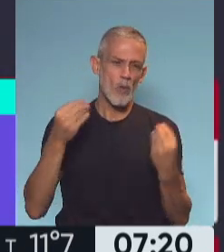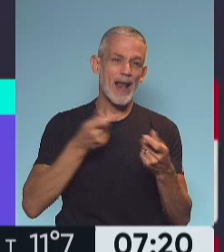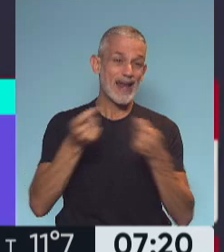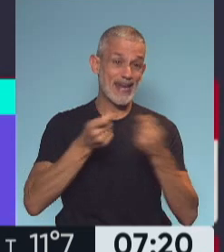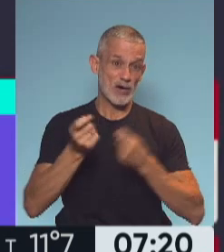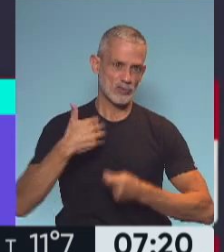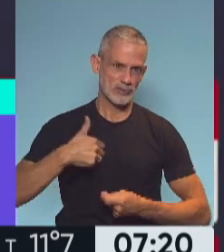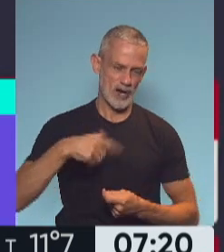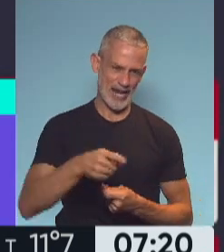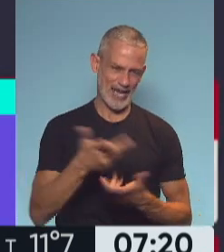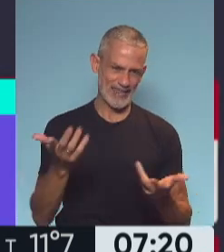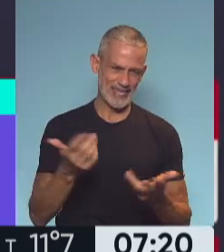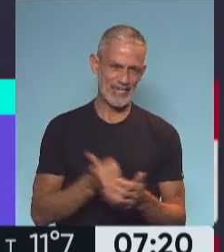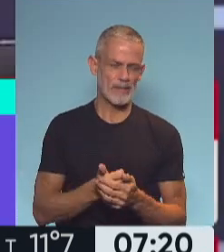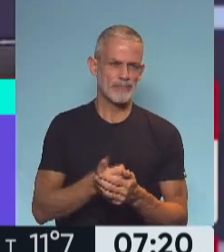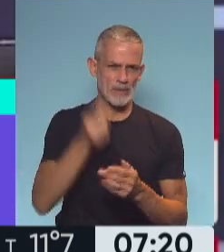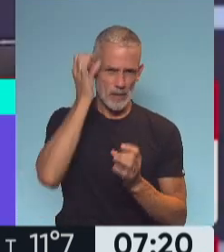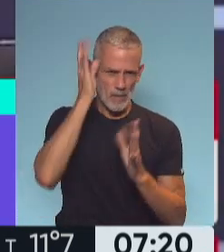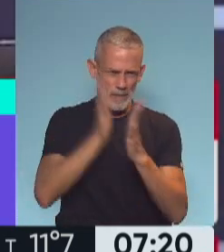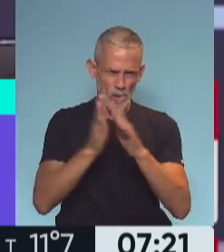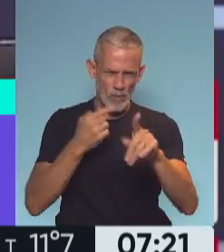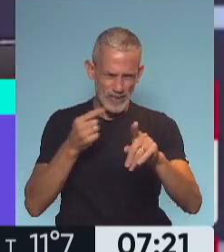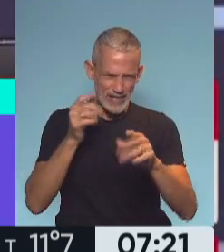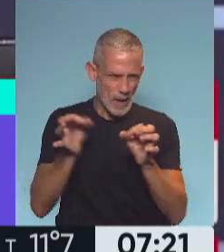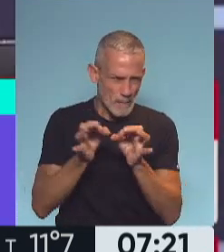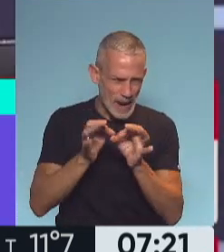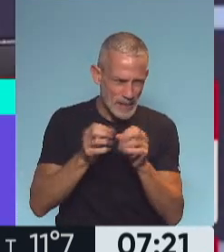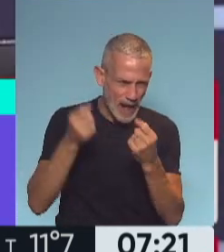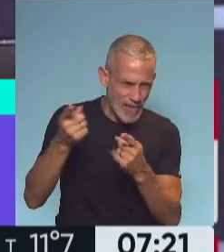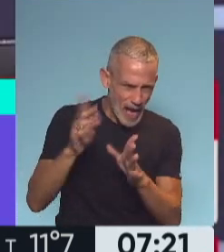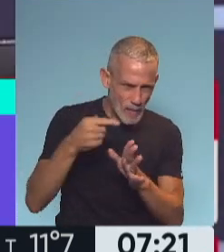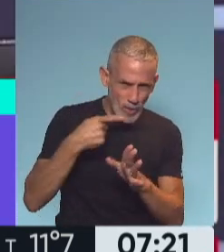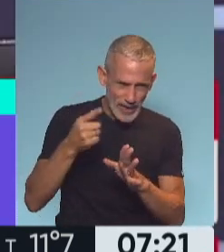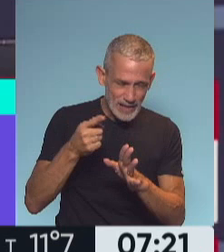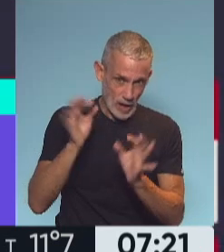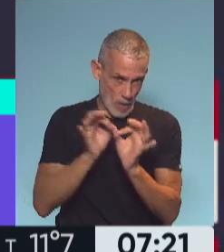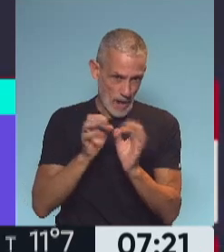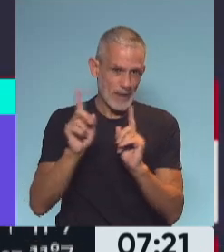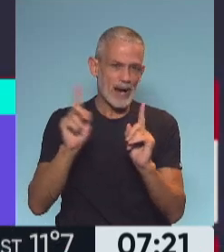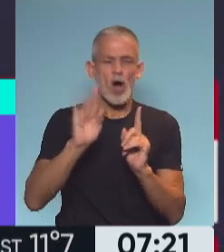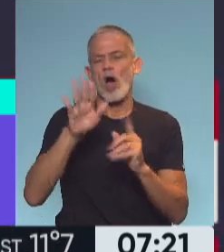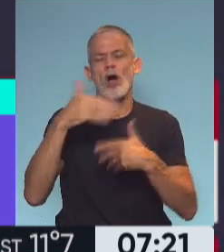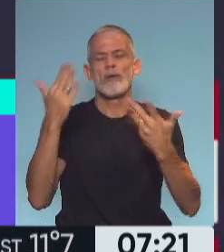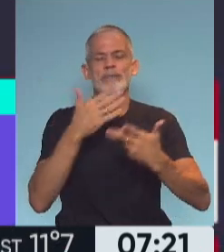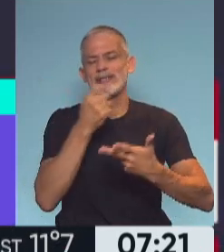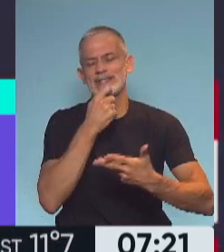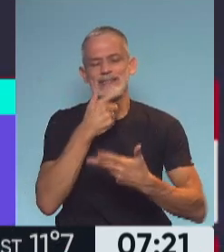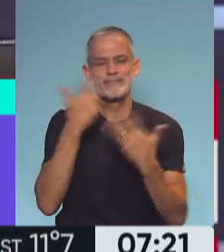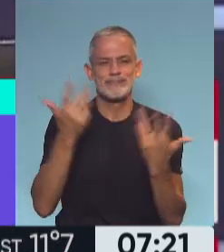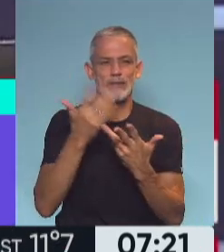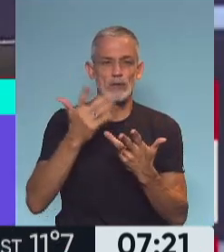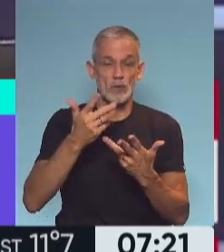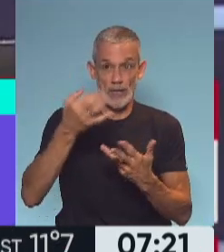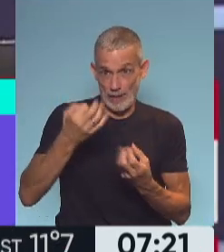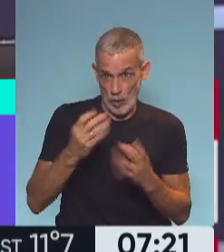negociación con la Argentina. ¿Dijiste algo de Malvinas? No, ¿no? ¿Te pareció? ¿Lo de Malvinas? No. No, digo que... Ah, porque no está bien